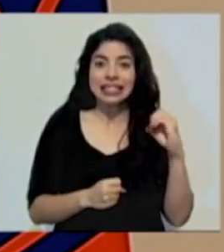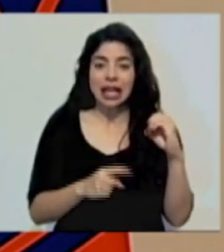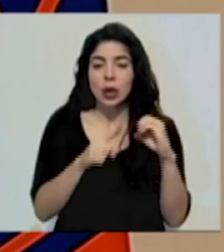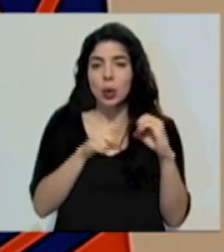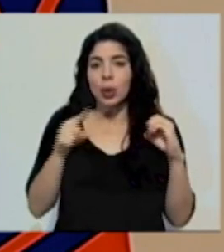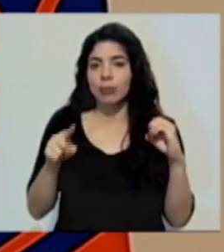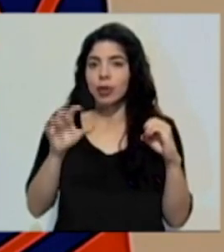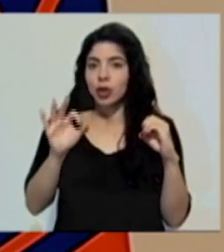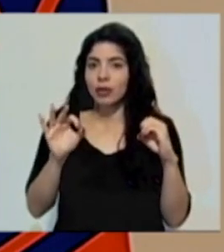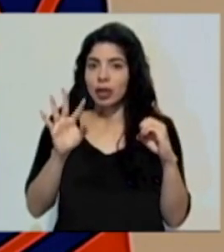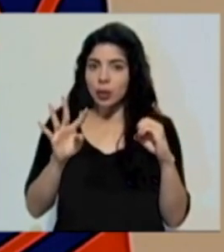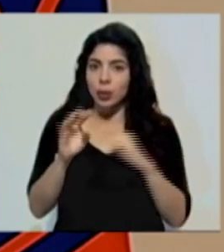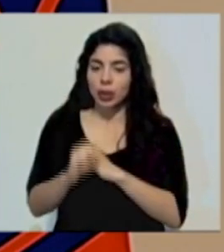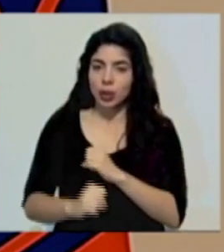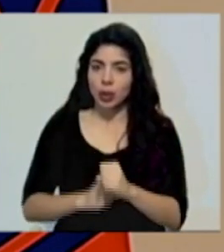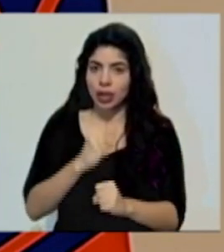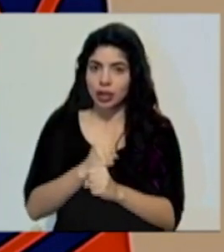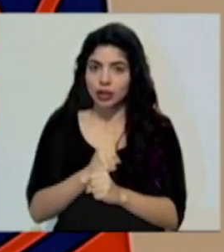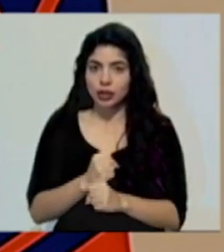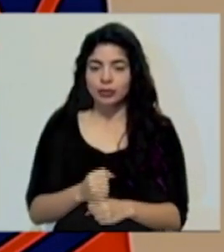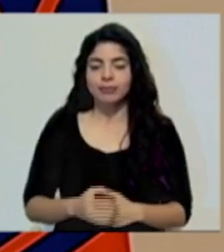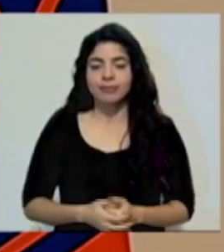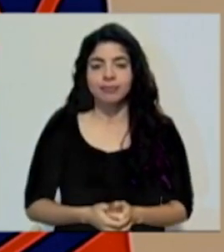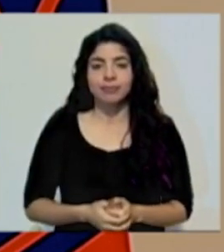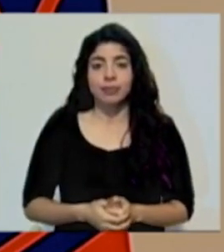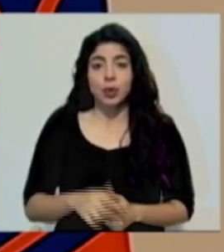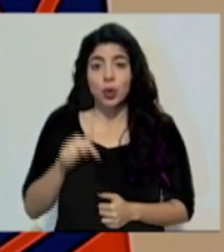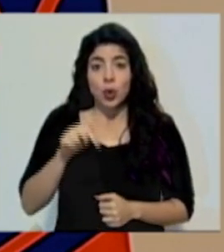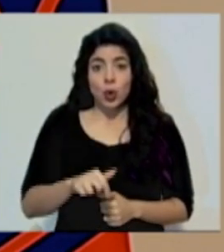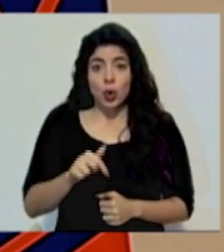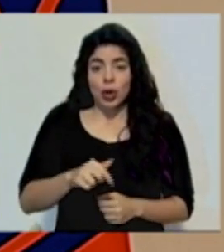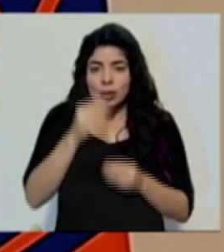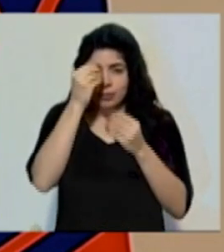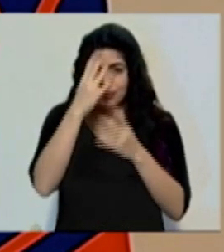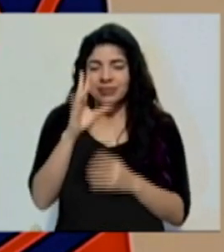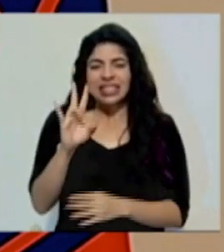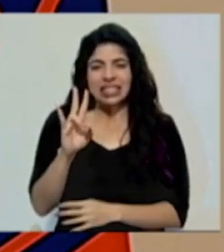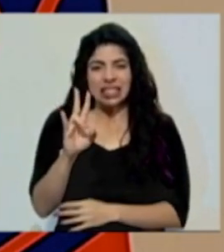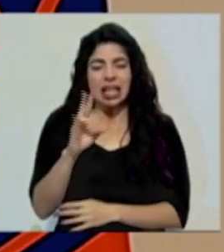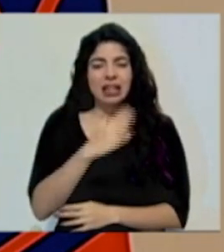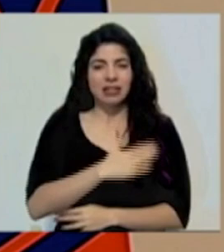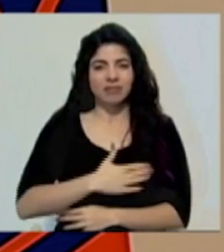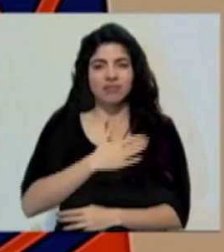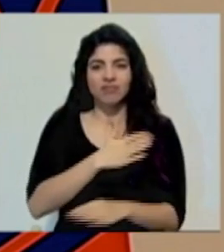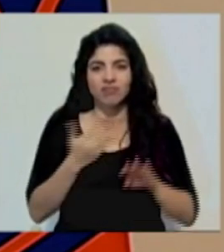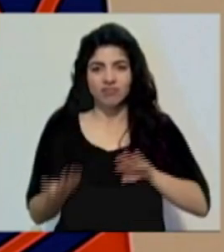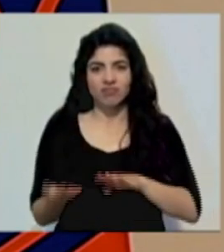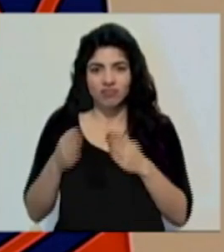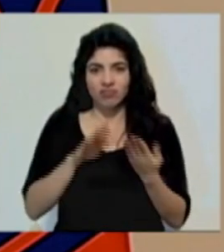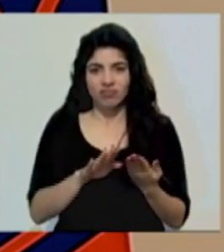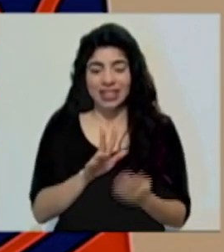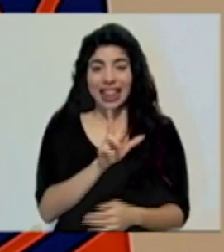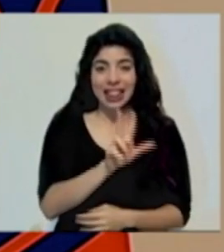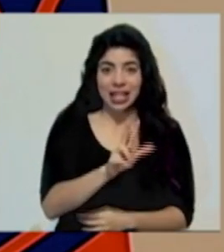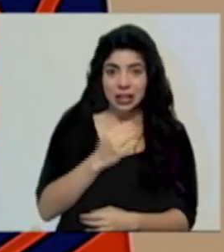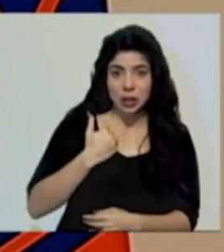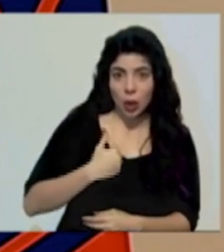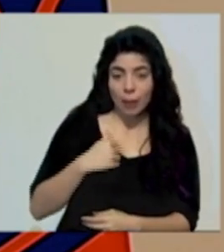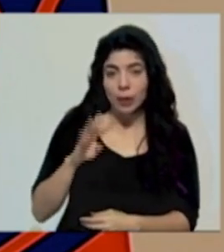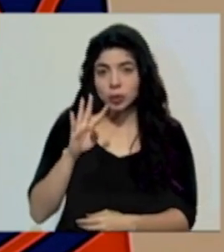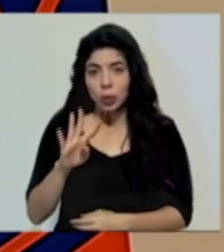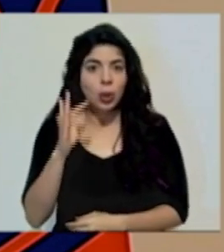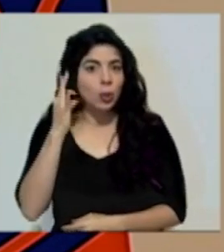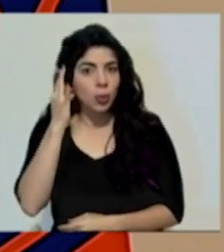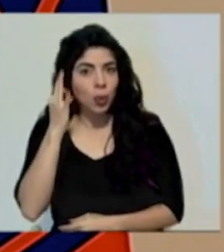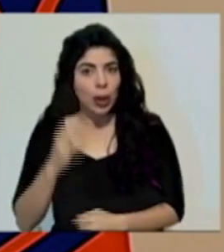a los 94 años. Para hoy se reportan 7 lamentables fallecimientos, 3 hombres y